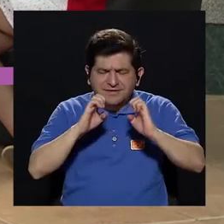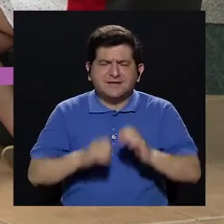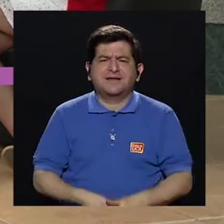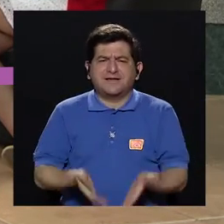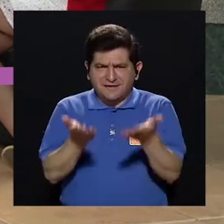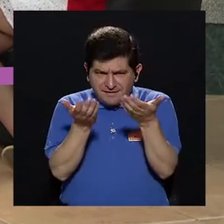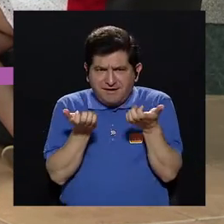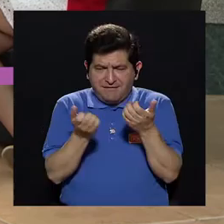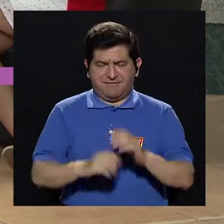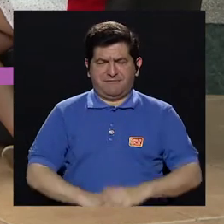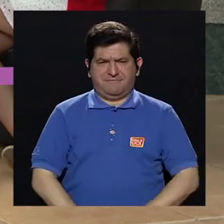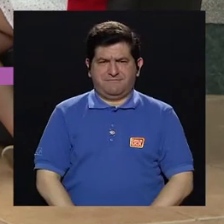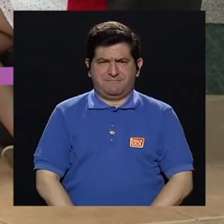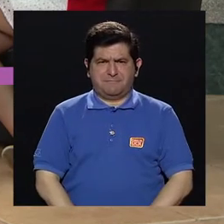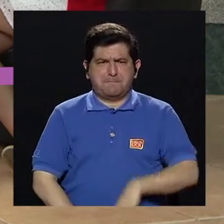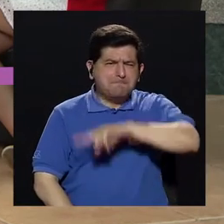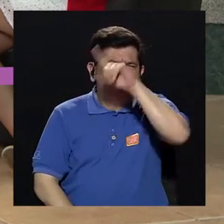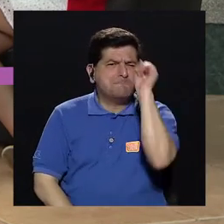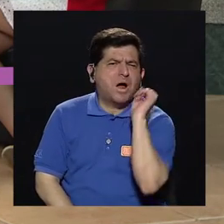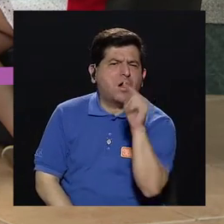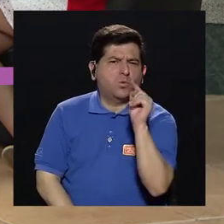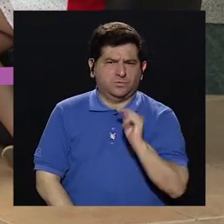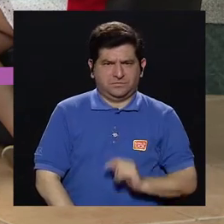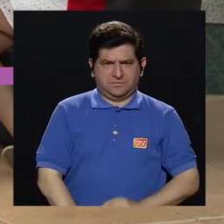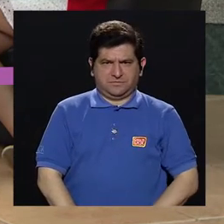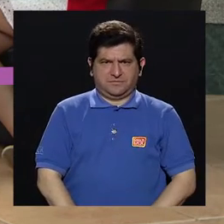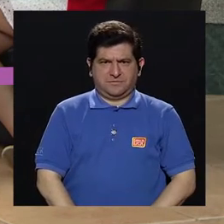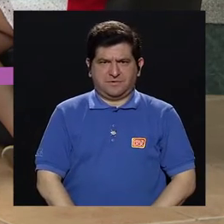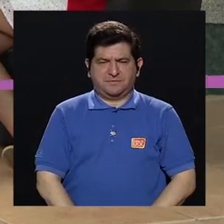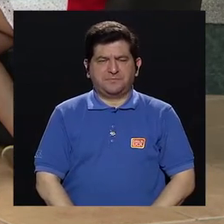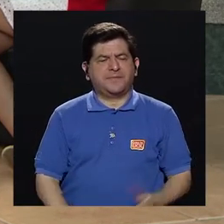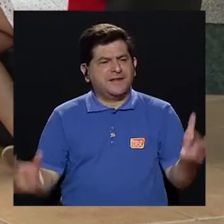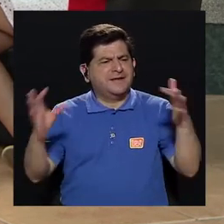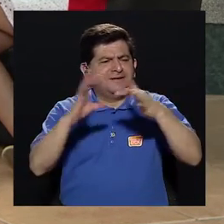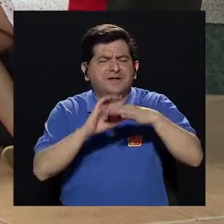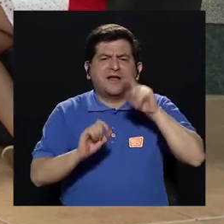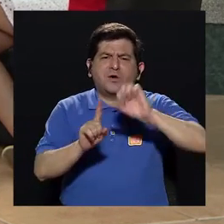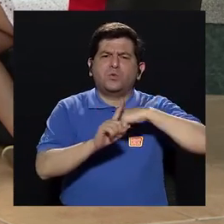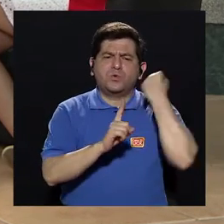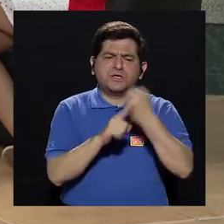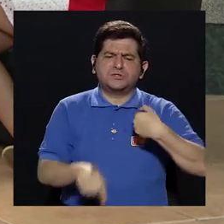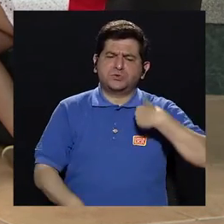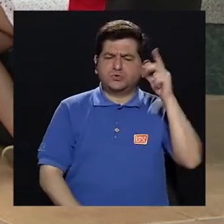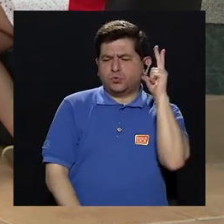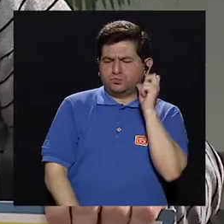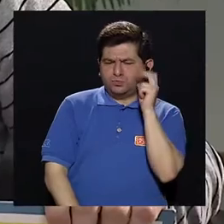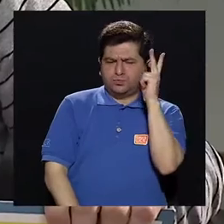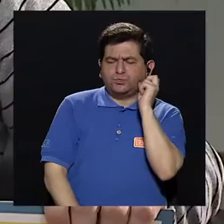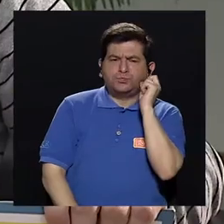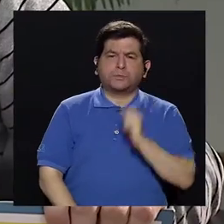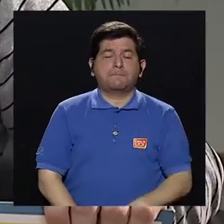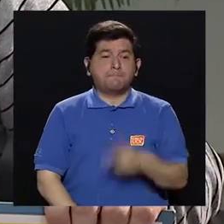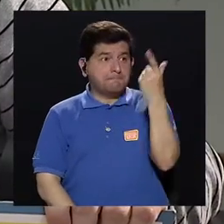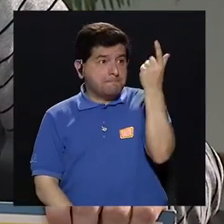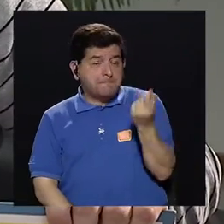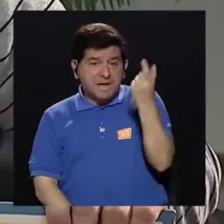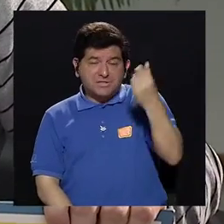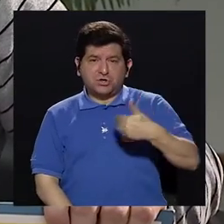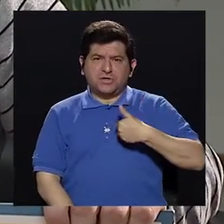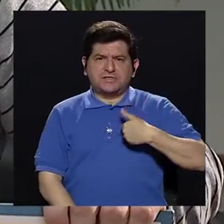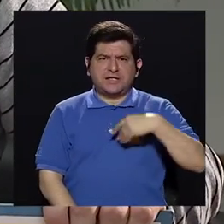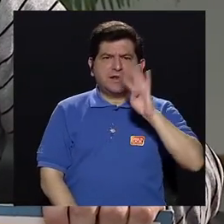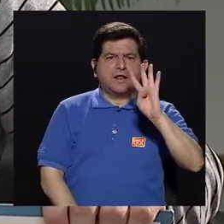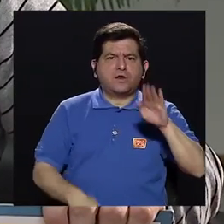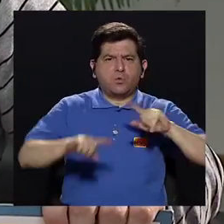preguntándole respecto a una situación que escuché y es que las pensiones tienen